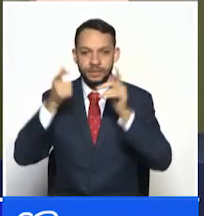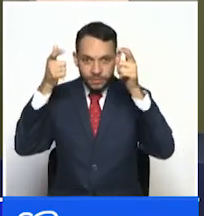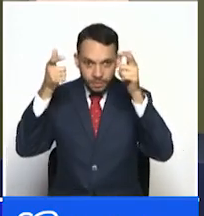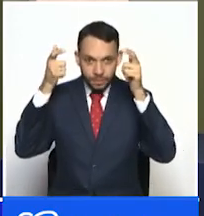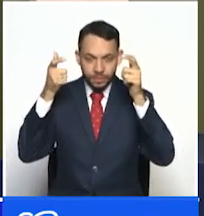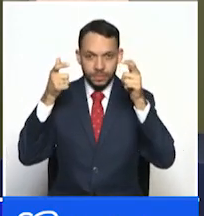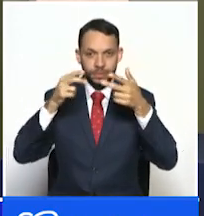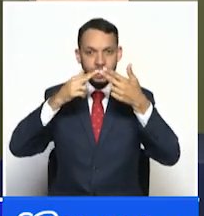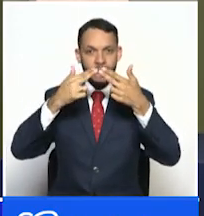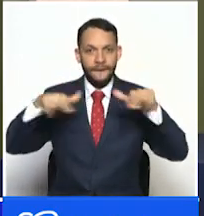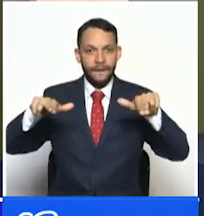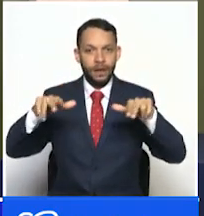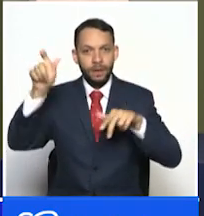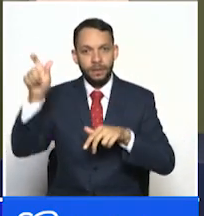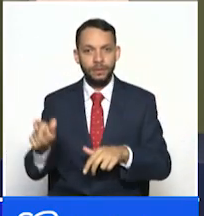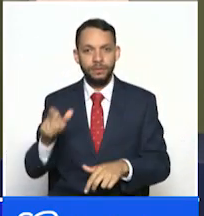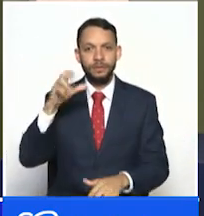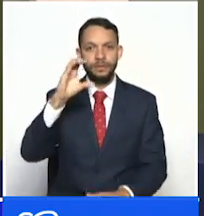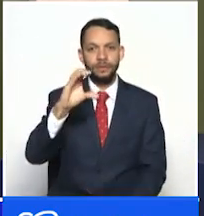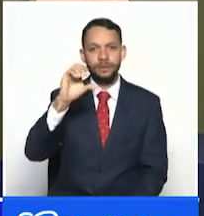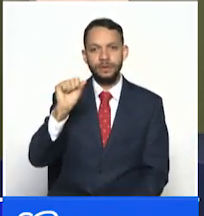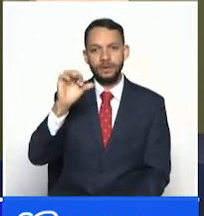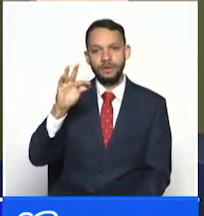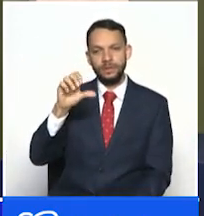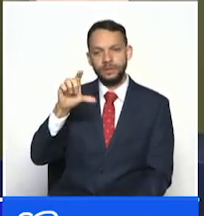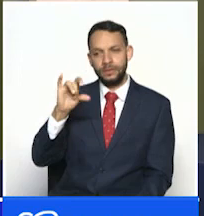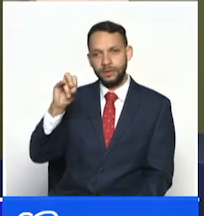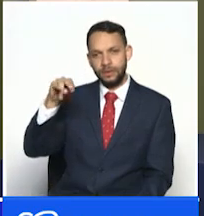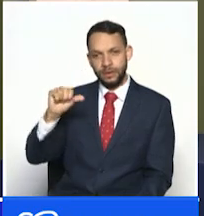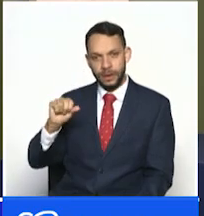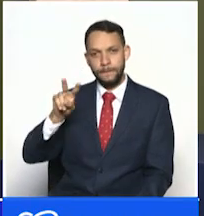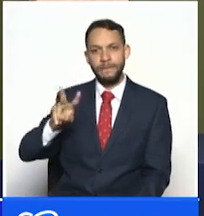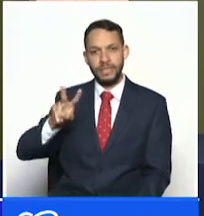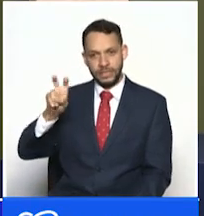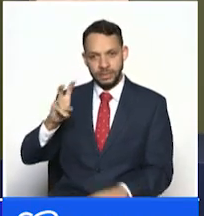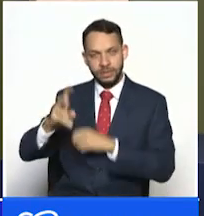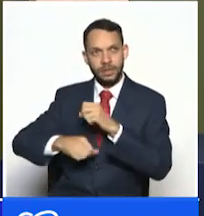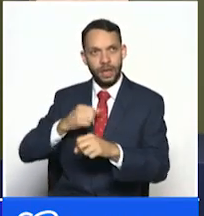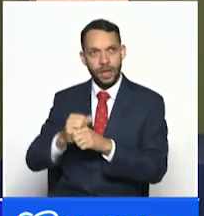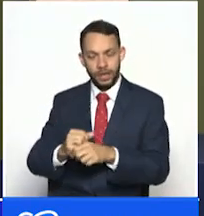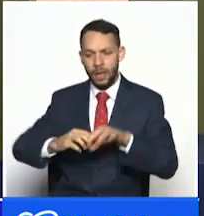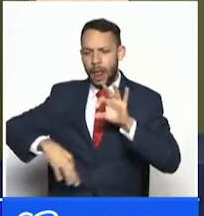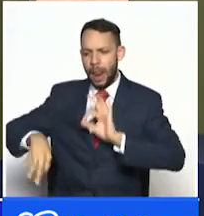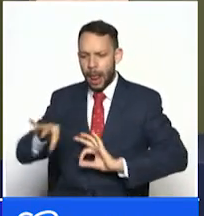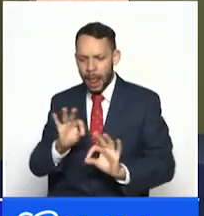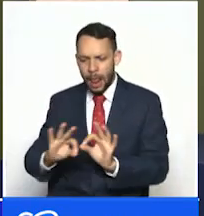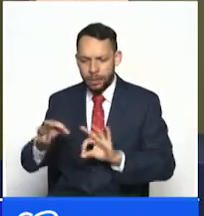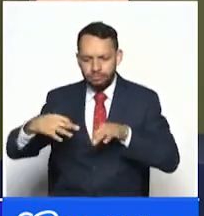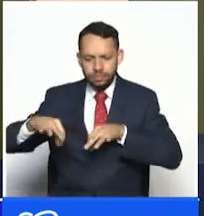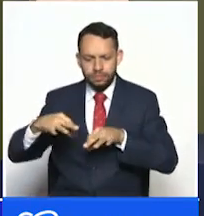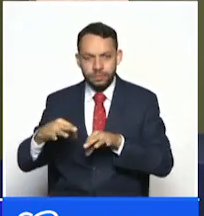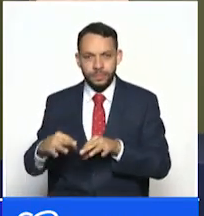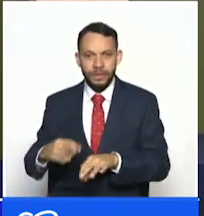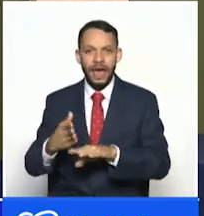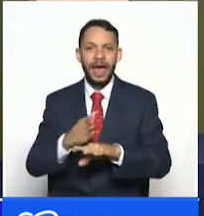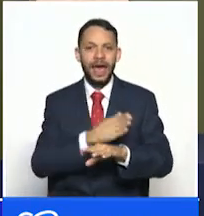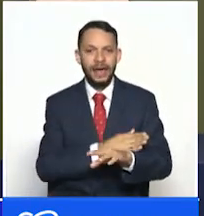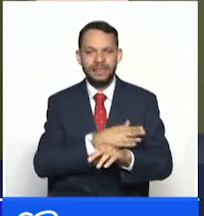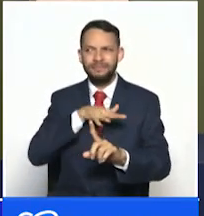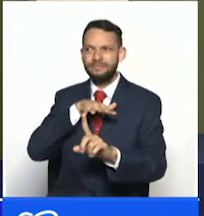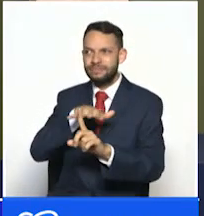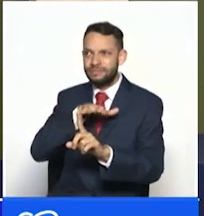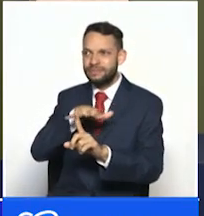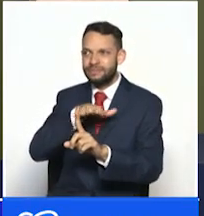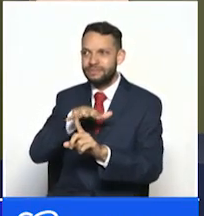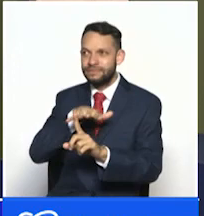transgénero se trata de Catalina Enríquez de 27 años diseñadora de modas y quien además reveló que fue víctima de acoso sexual